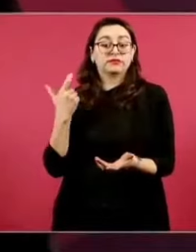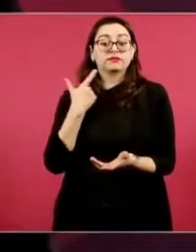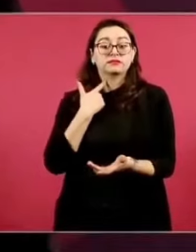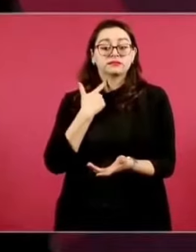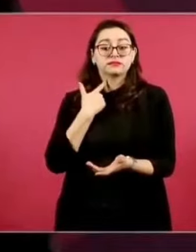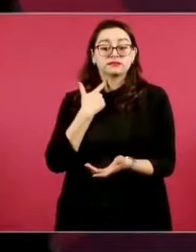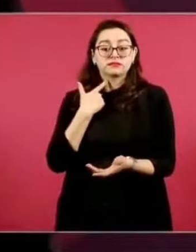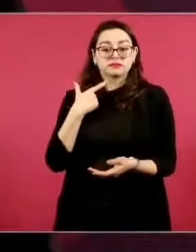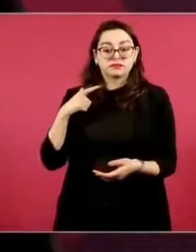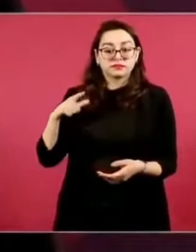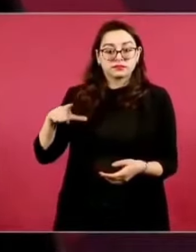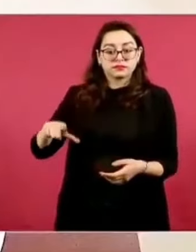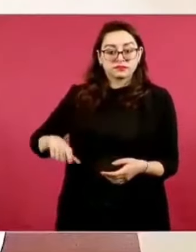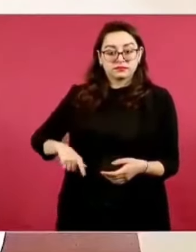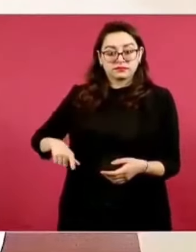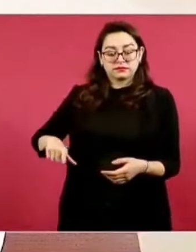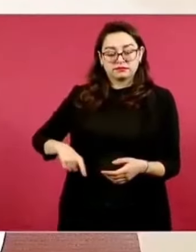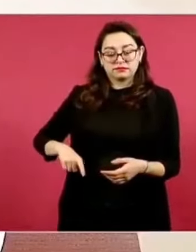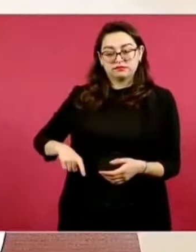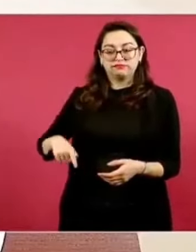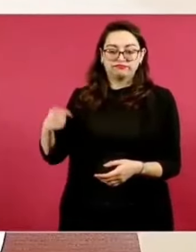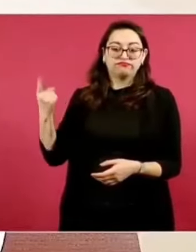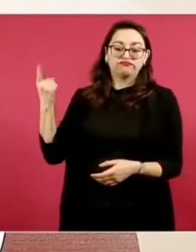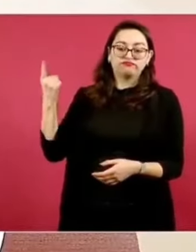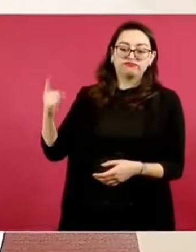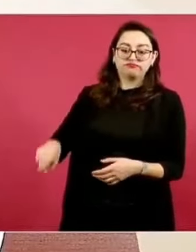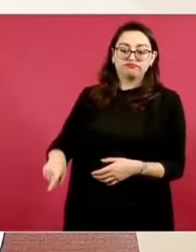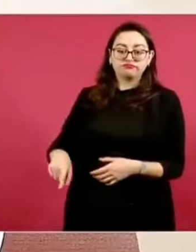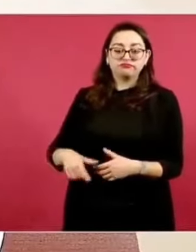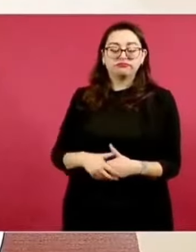con una institución del Estado.